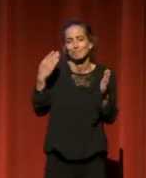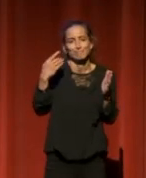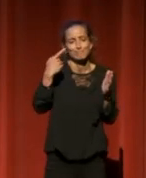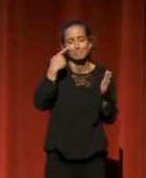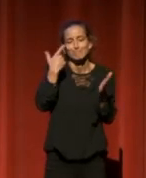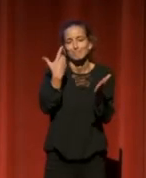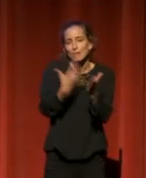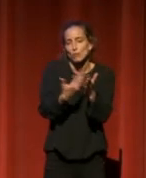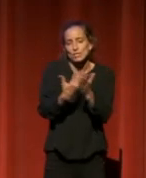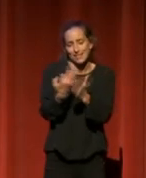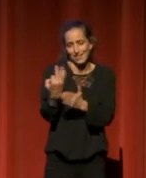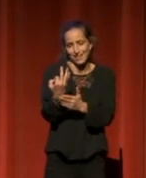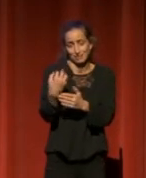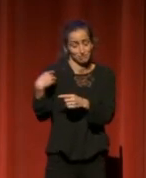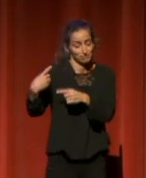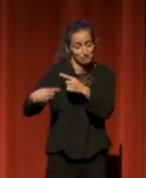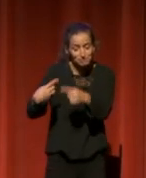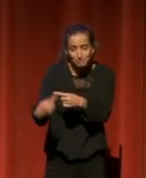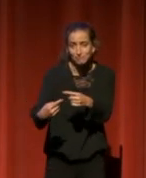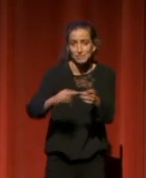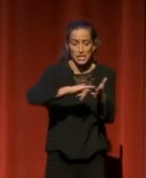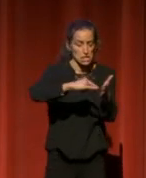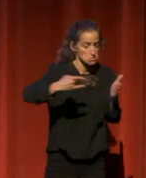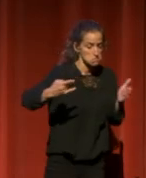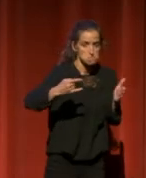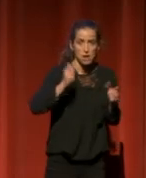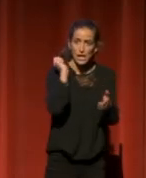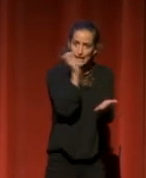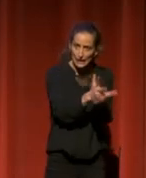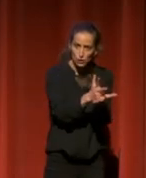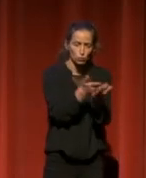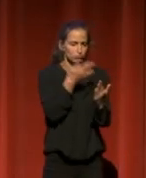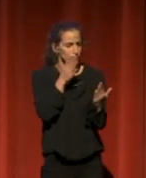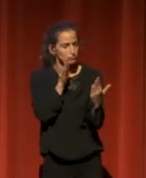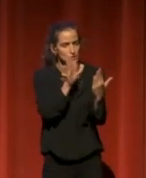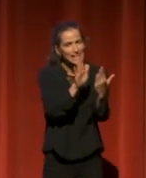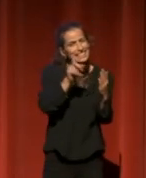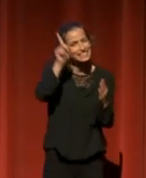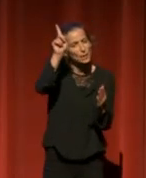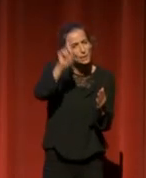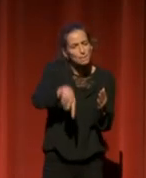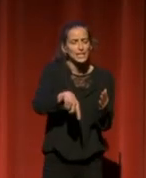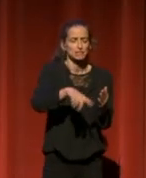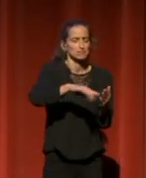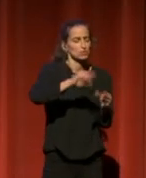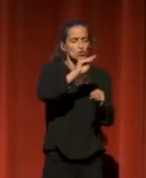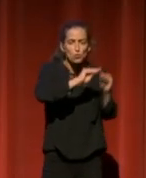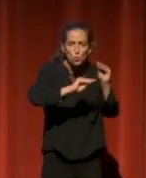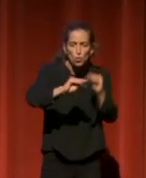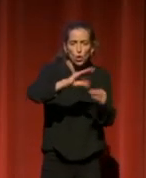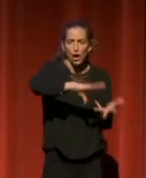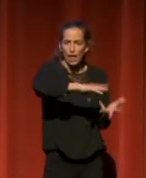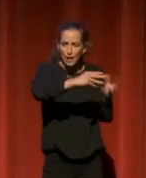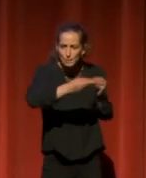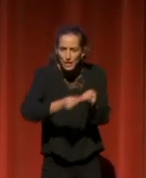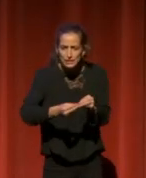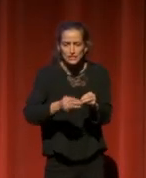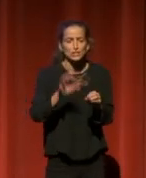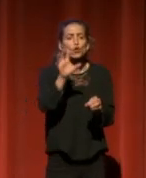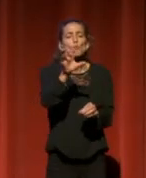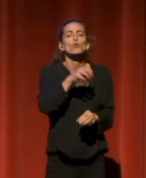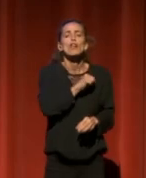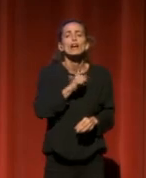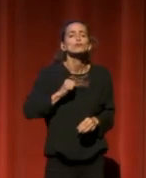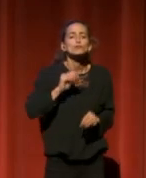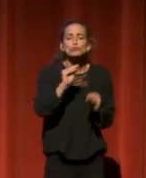es capaz no solo de adaptarse a los retos tecnológicos, sino también de identificar y adaptarse y dar solución a las necesidades de sus comunidades.